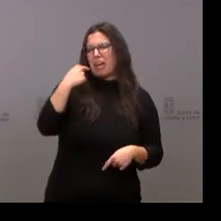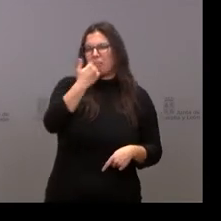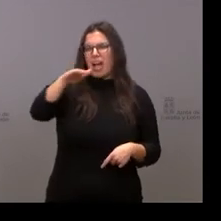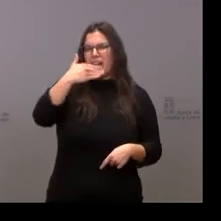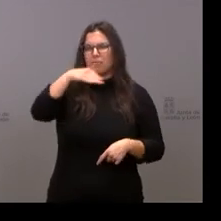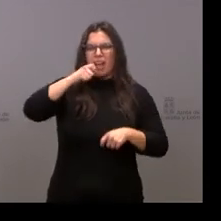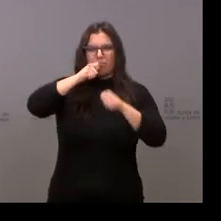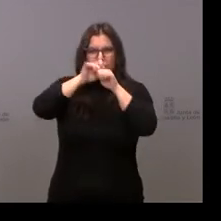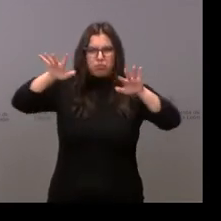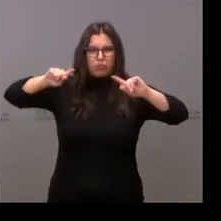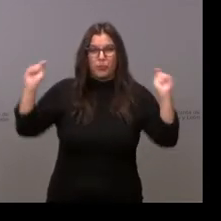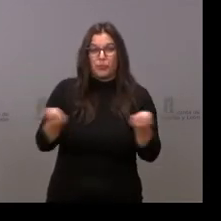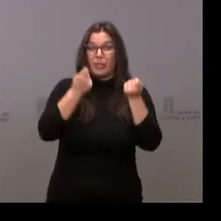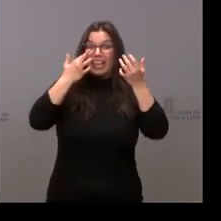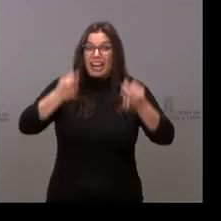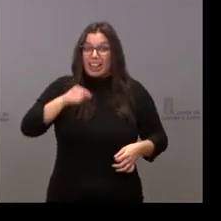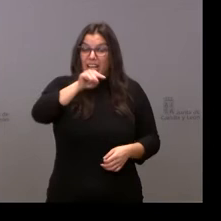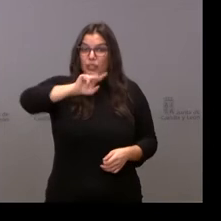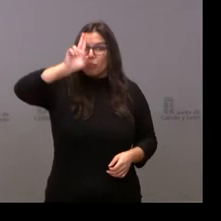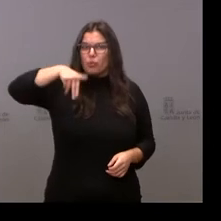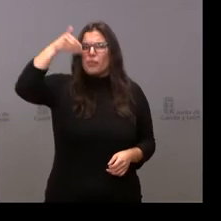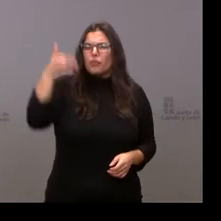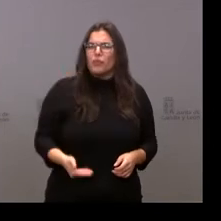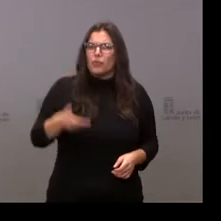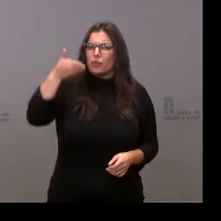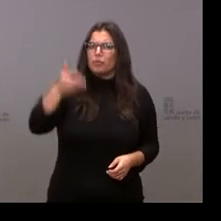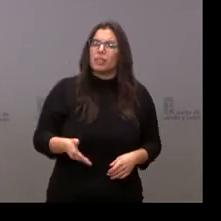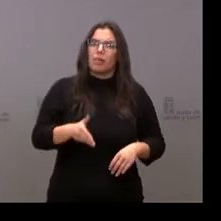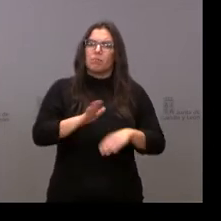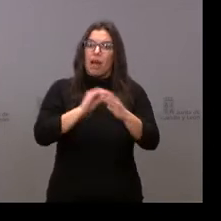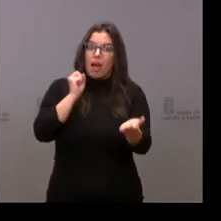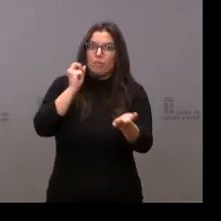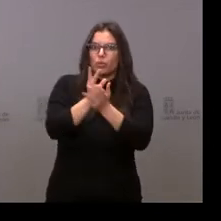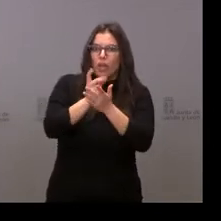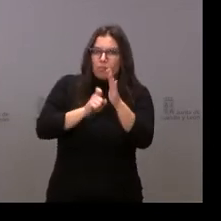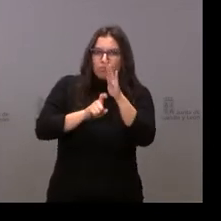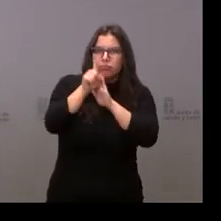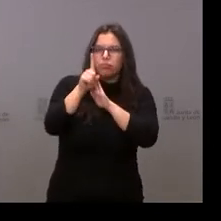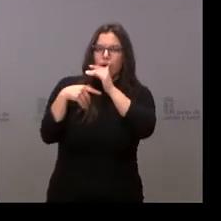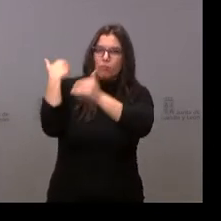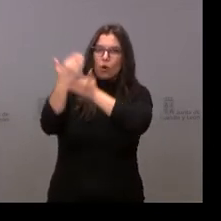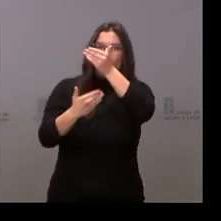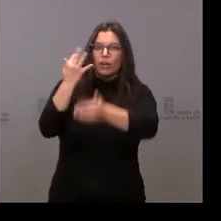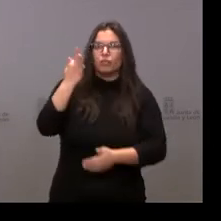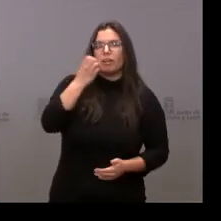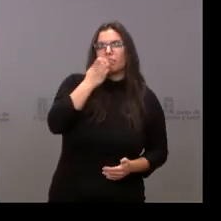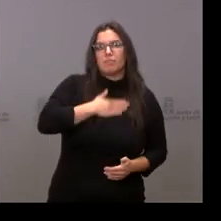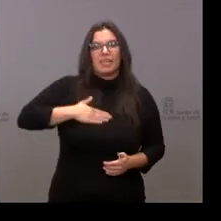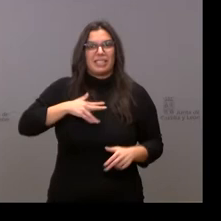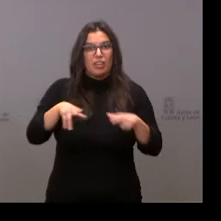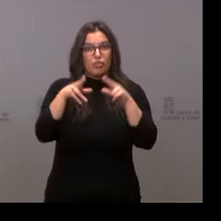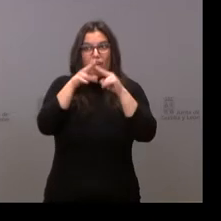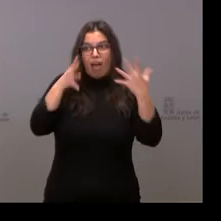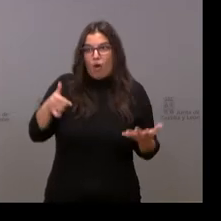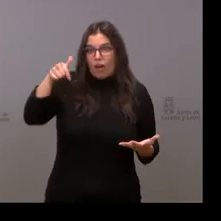ha sido la pieza fundamental para apostar por el progreso y el bienestar social que hoy vivimos en